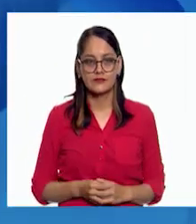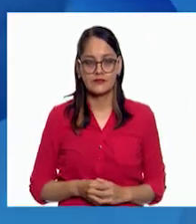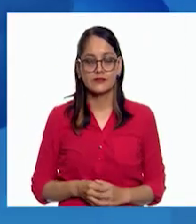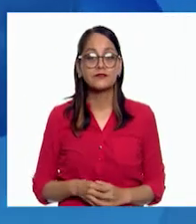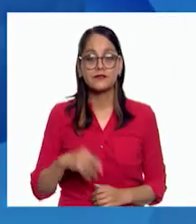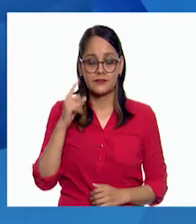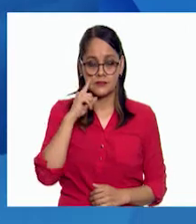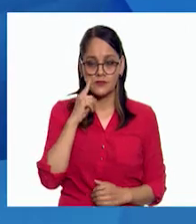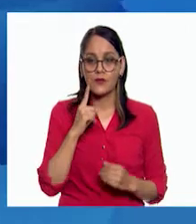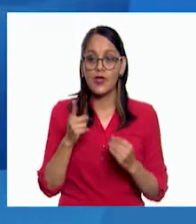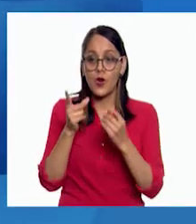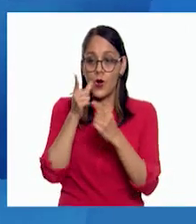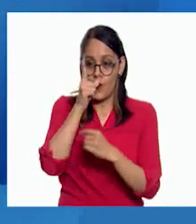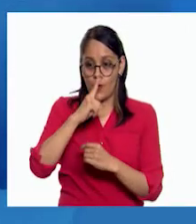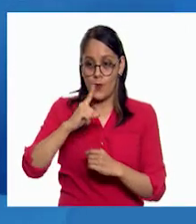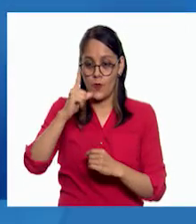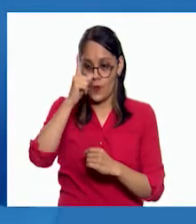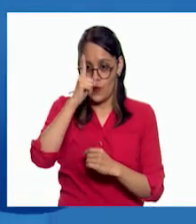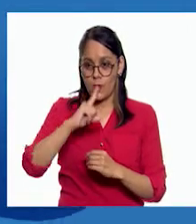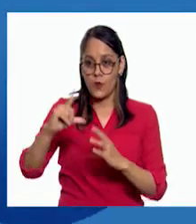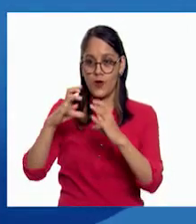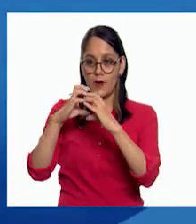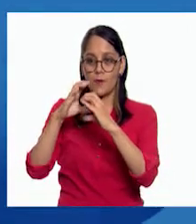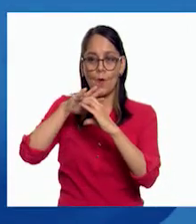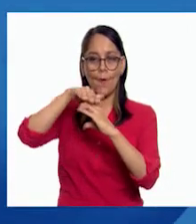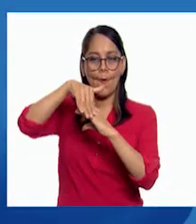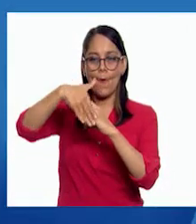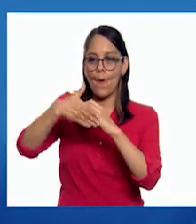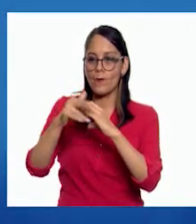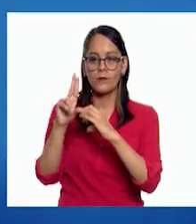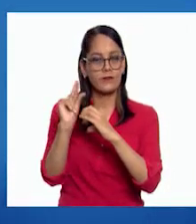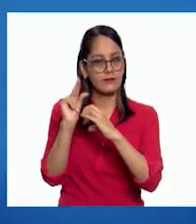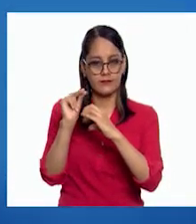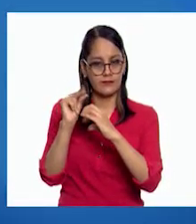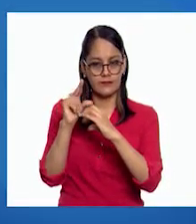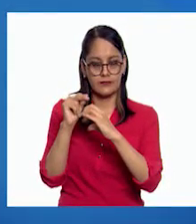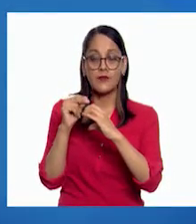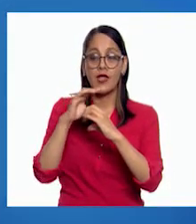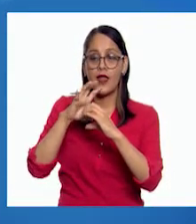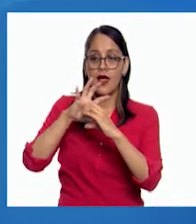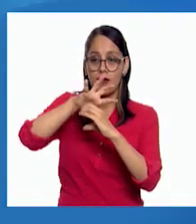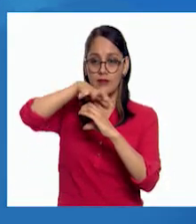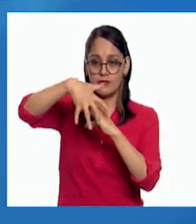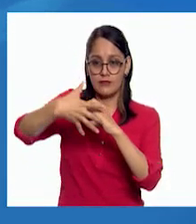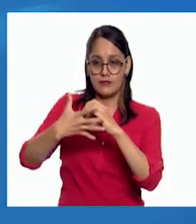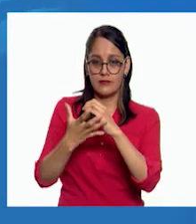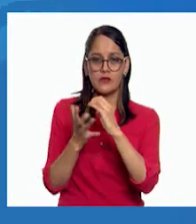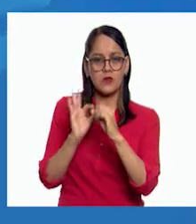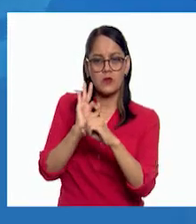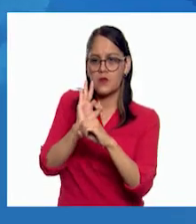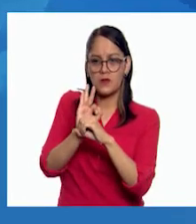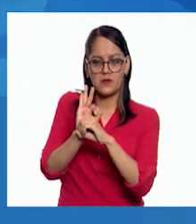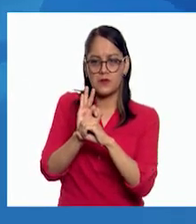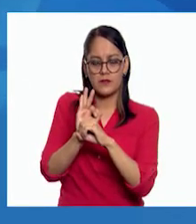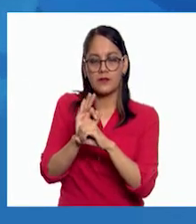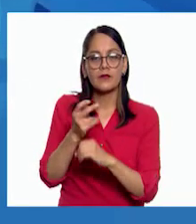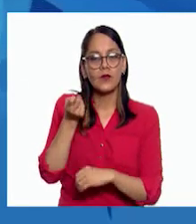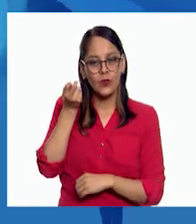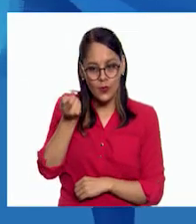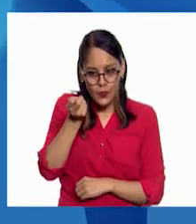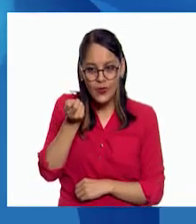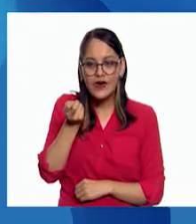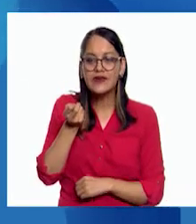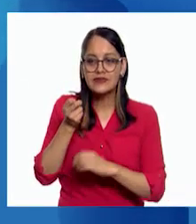la superficie de la luna no es lisa. La luna no tiene una atmósfera que la proteja como la Tierra. Por eso